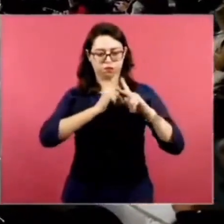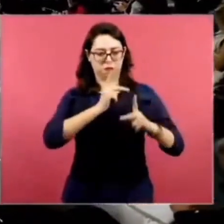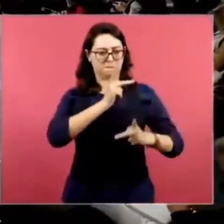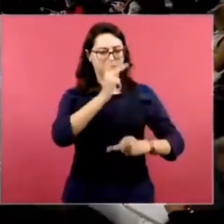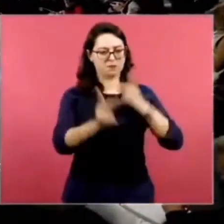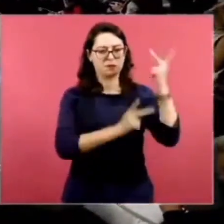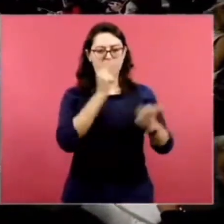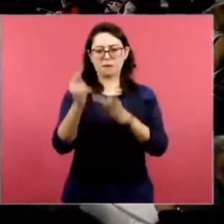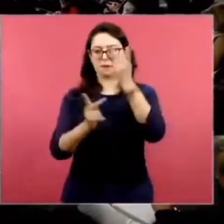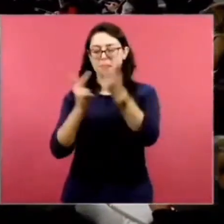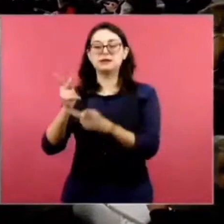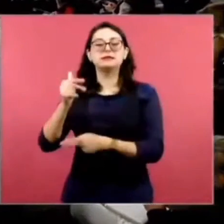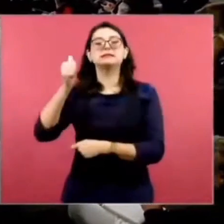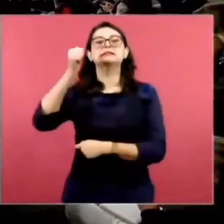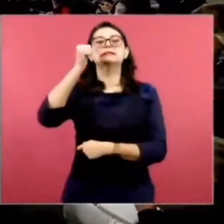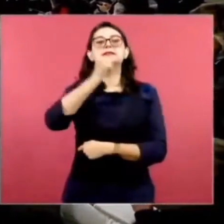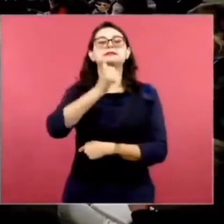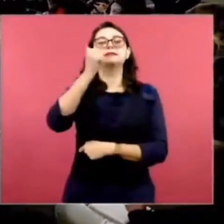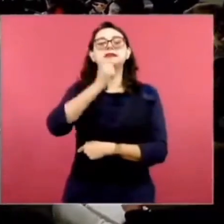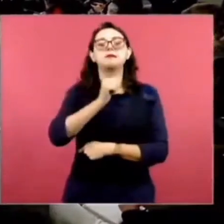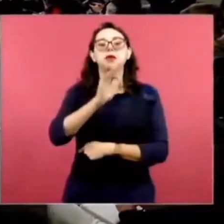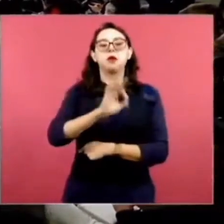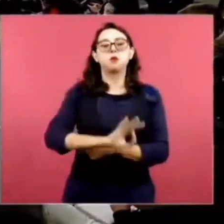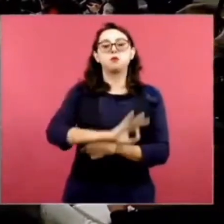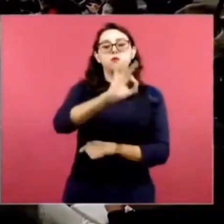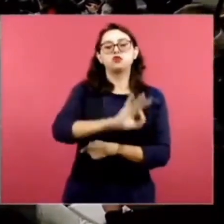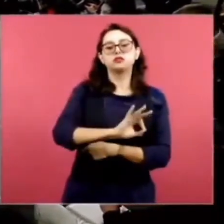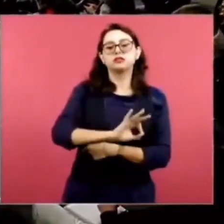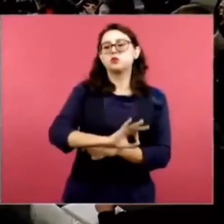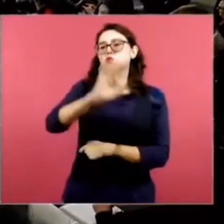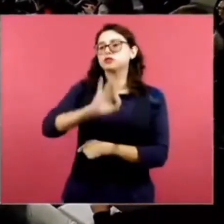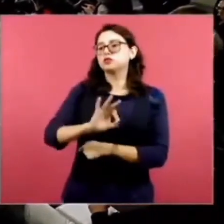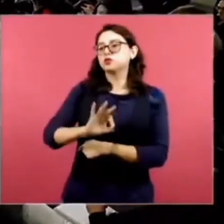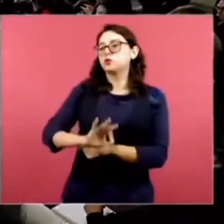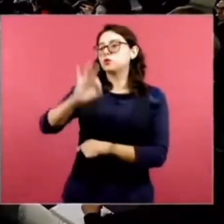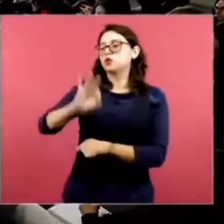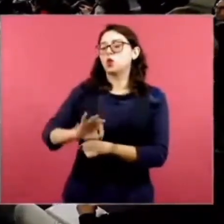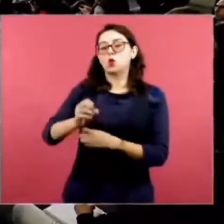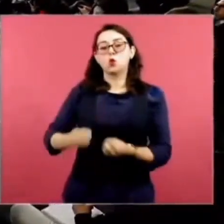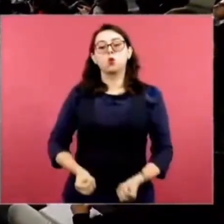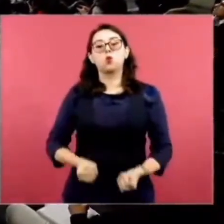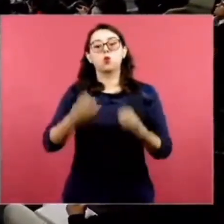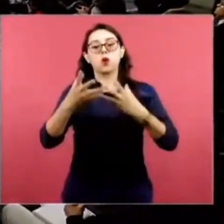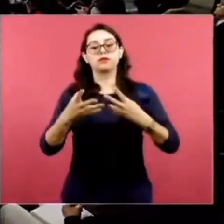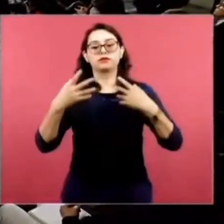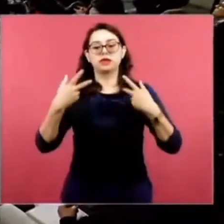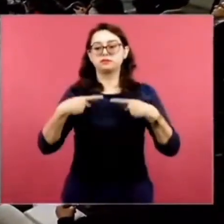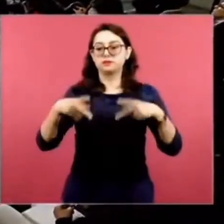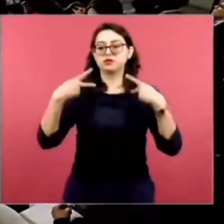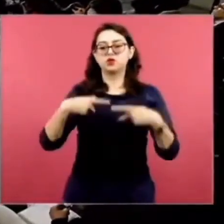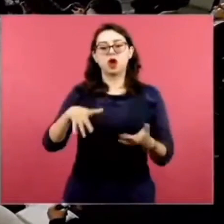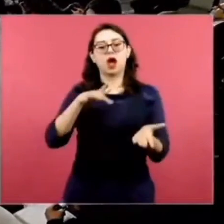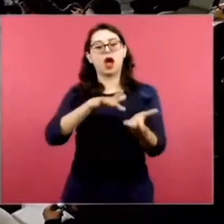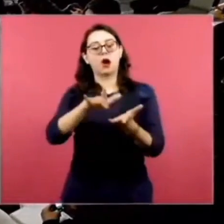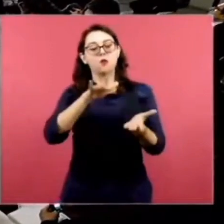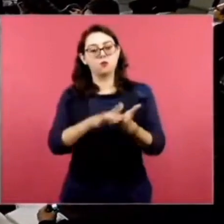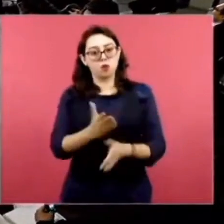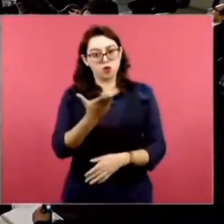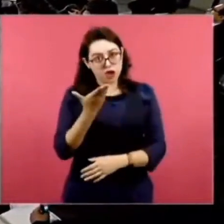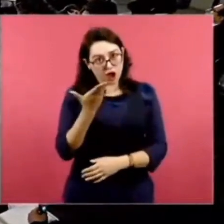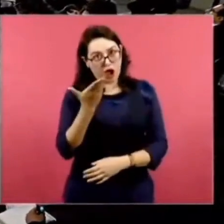acertados pronósticos en la última encuesta en la entidad. Usted alcanzó una aprobación del 82